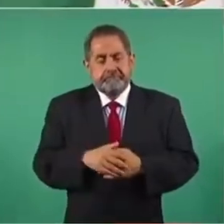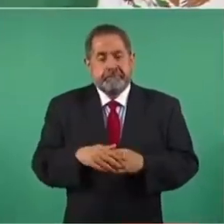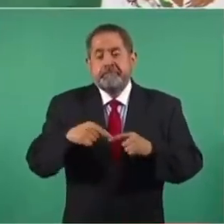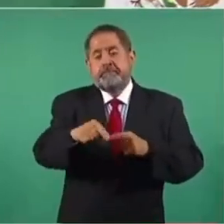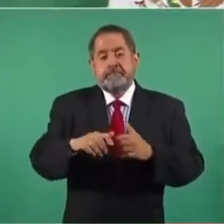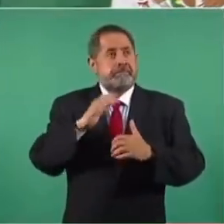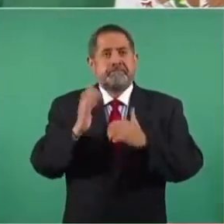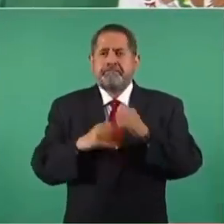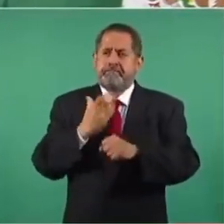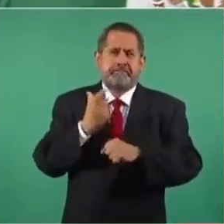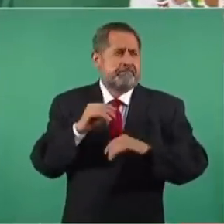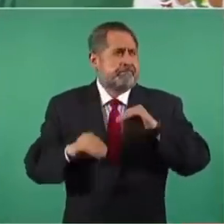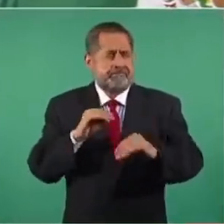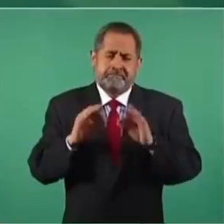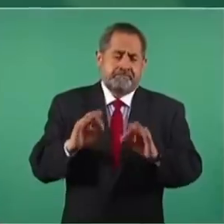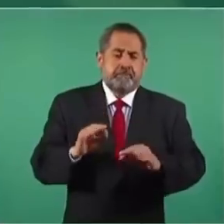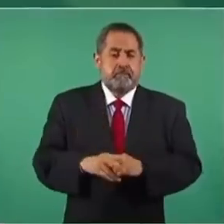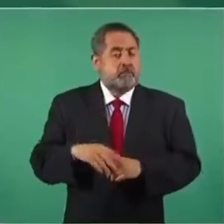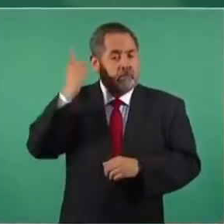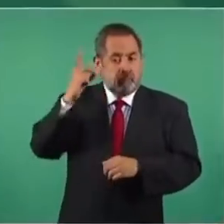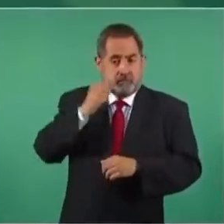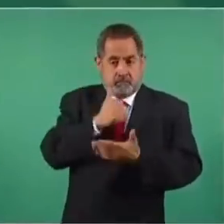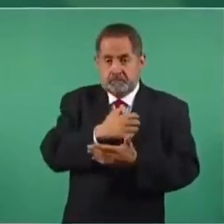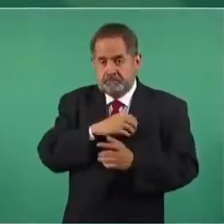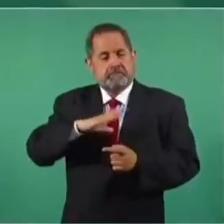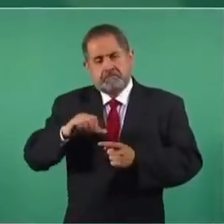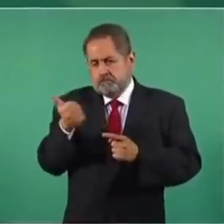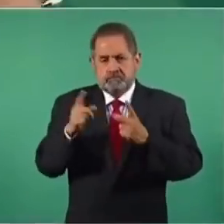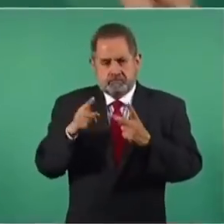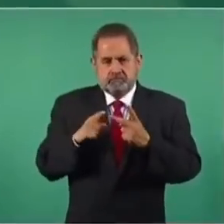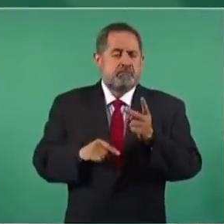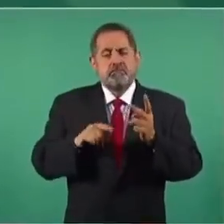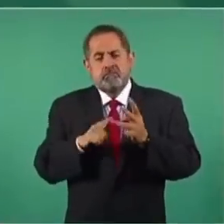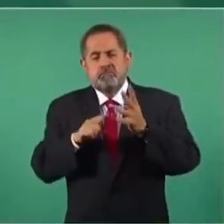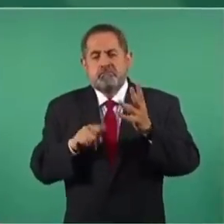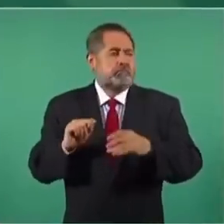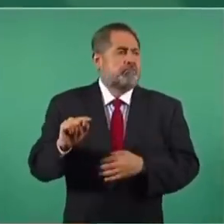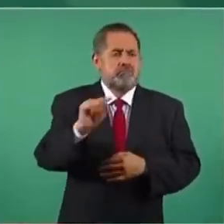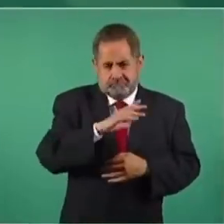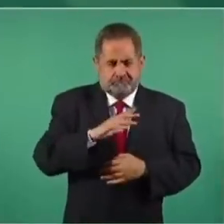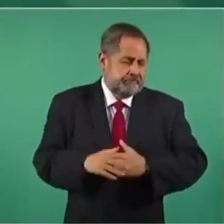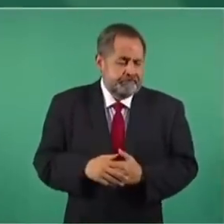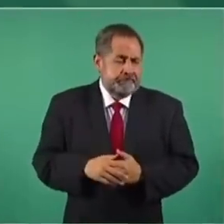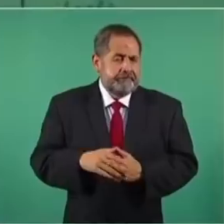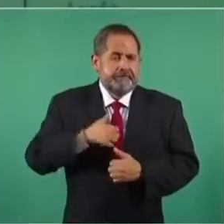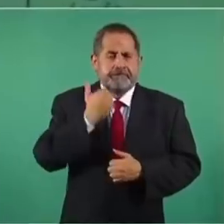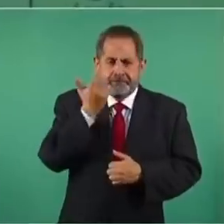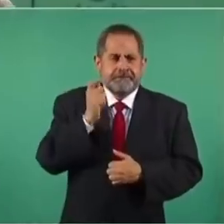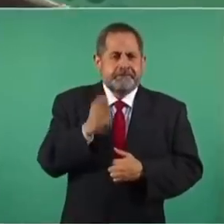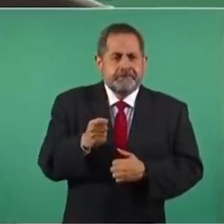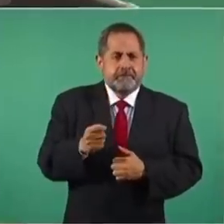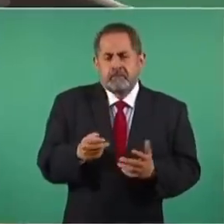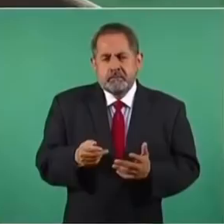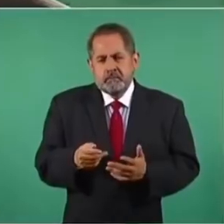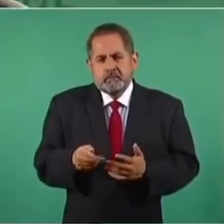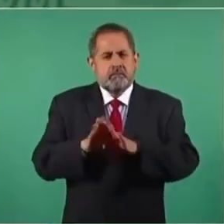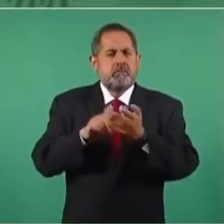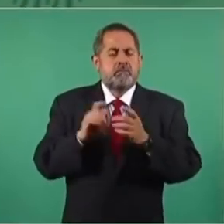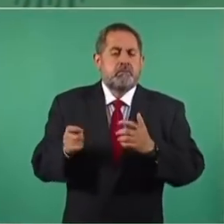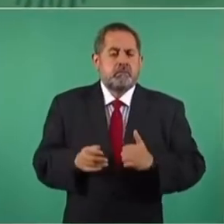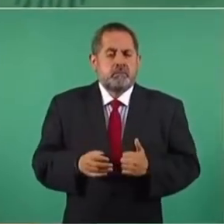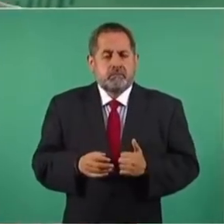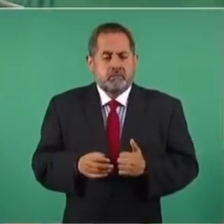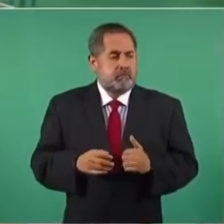está por terminar de equipar. En Durango Capital, otro, y así en todos lados. Entonces, ya lo que queremos es que pasen a ser